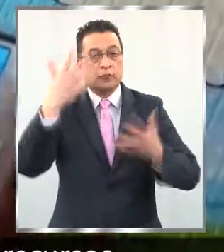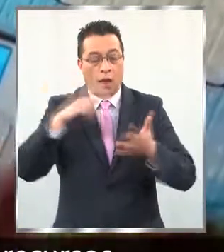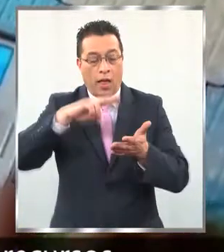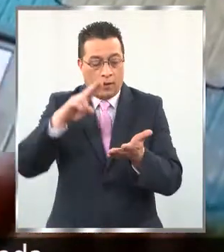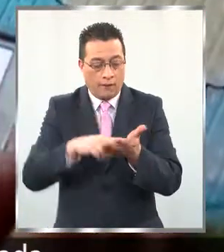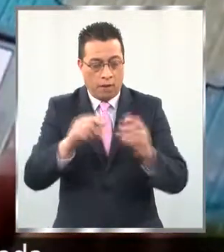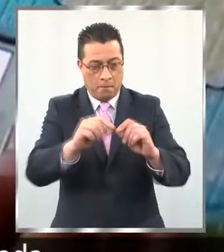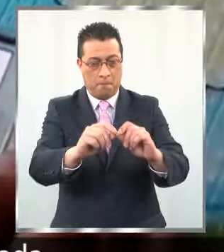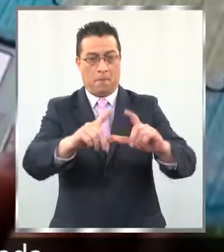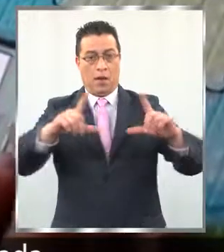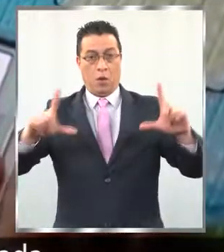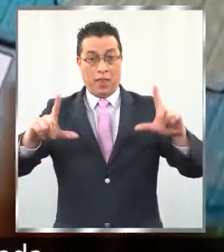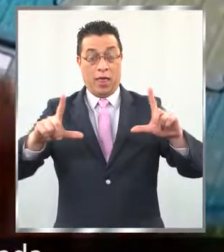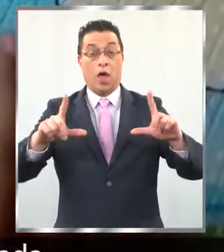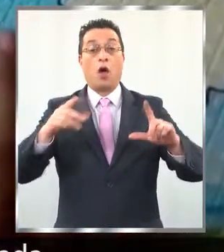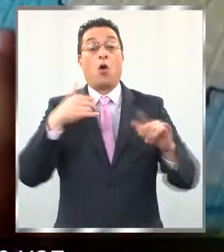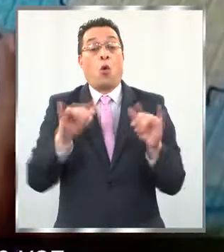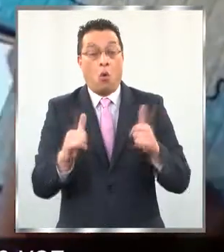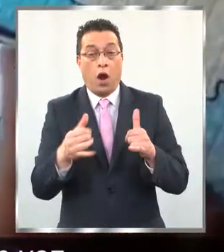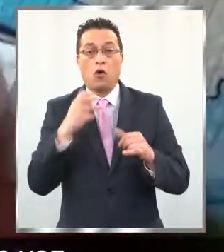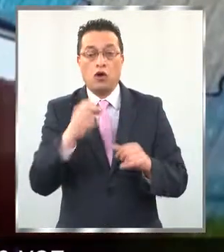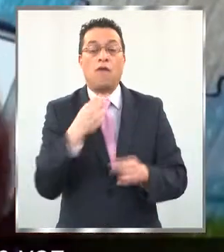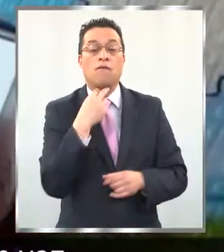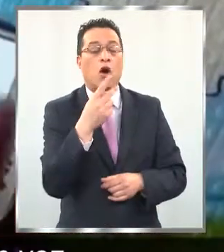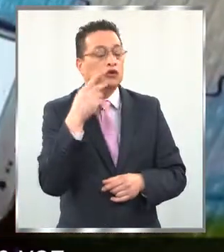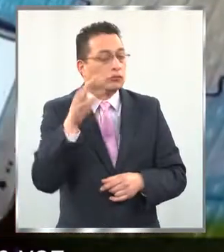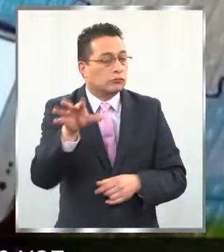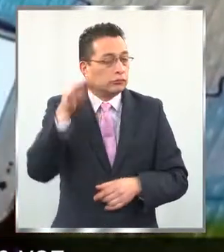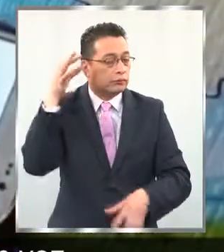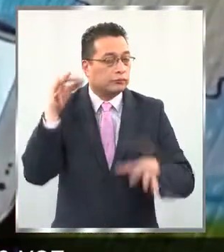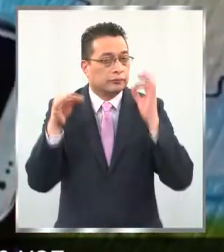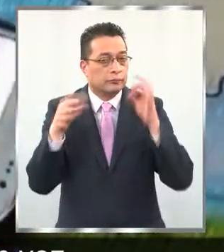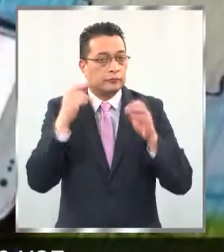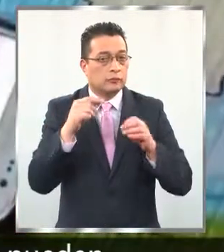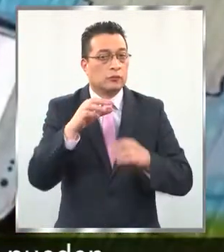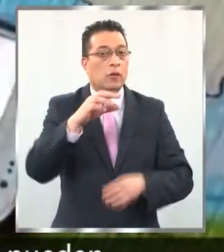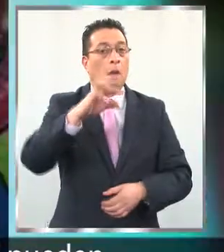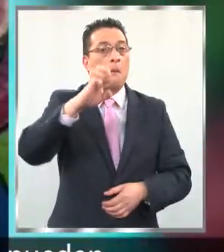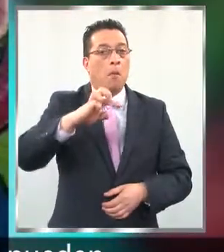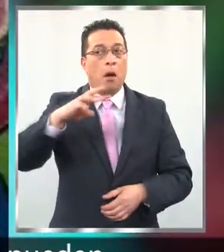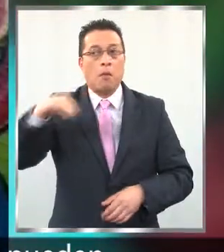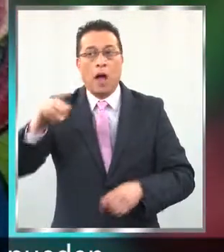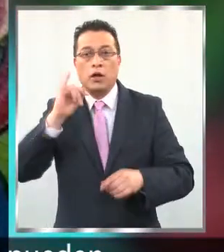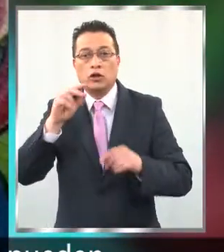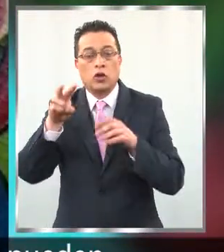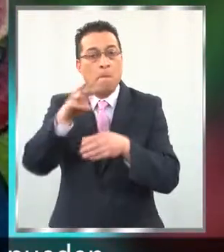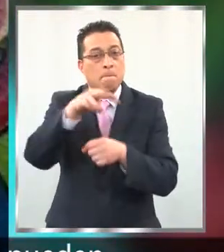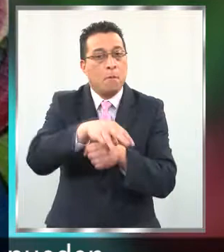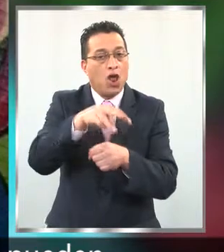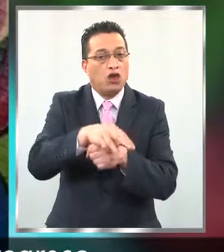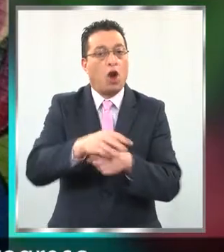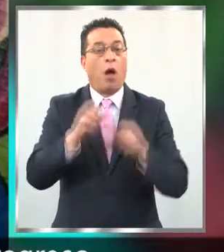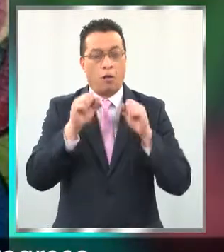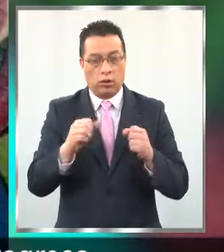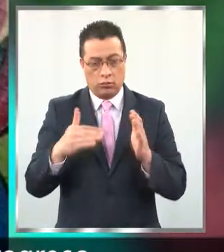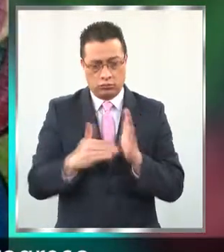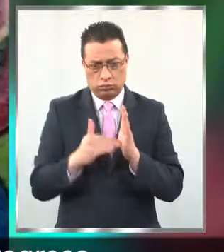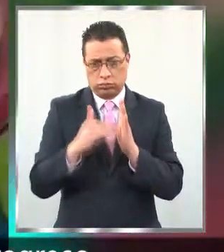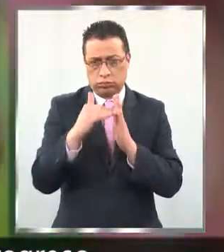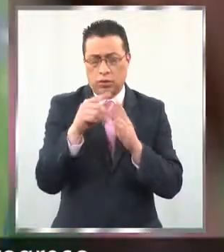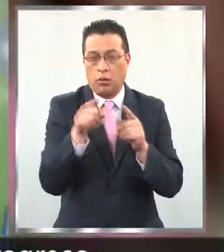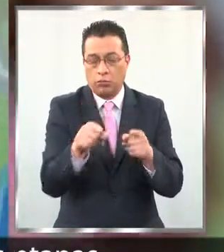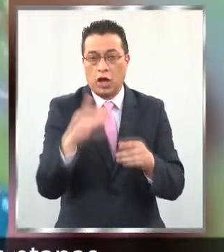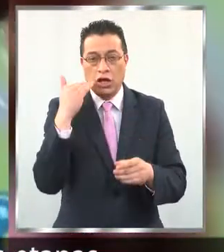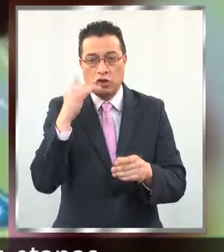utiliza recursos como la realidad aumentada, juegos y reconocimiento de voz. Los apoderados y monitores pueden hacer un